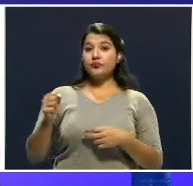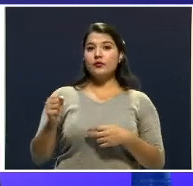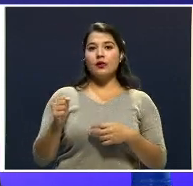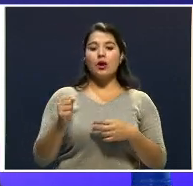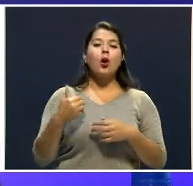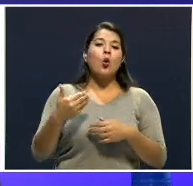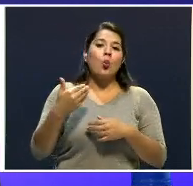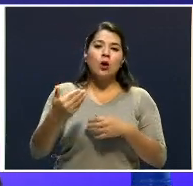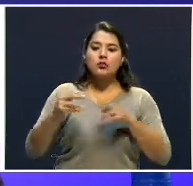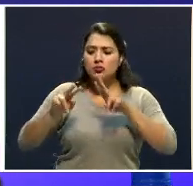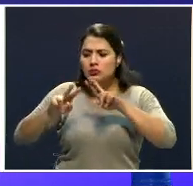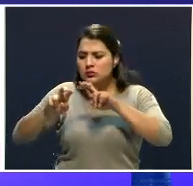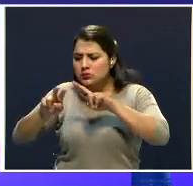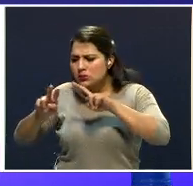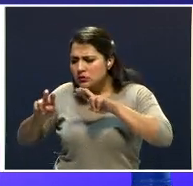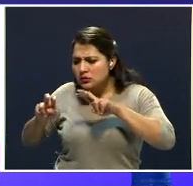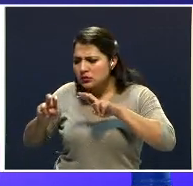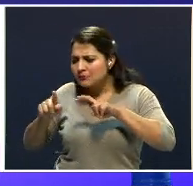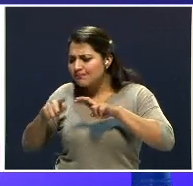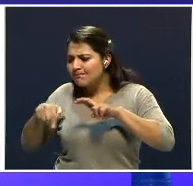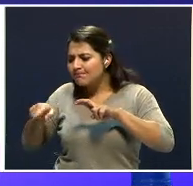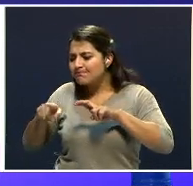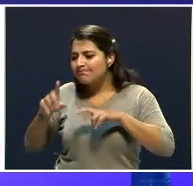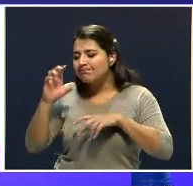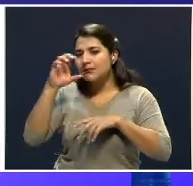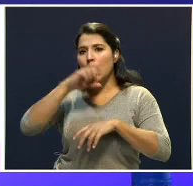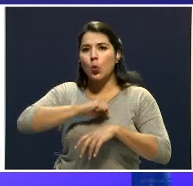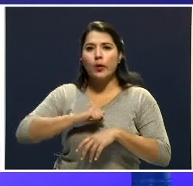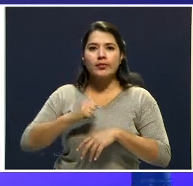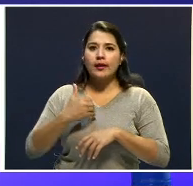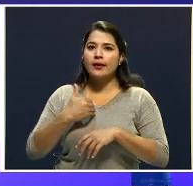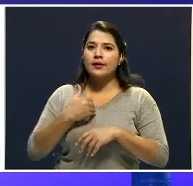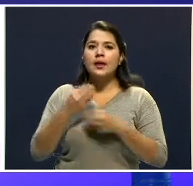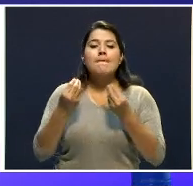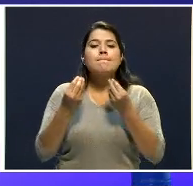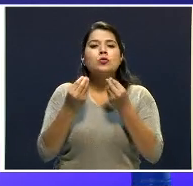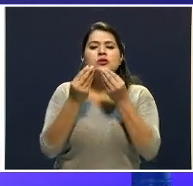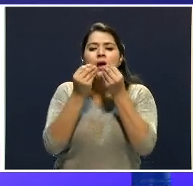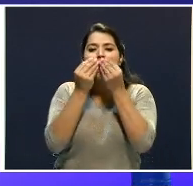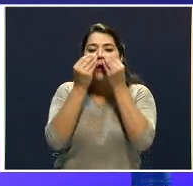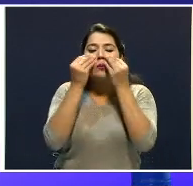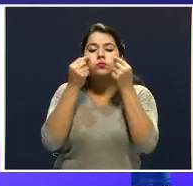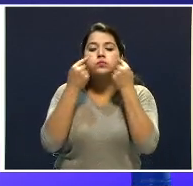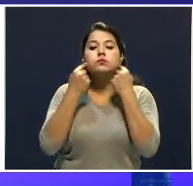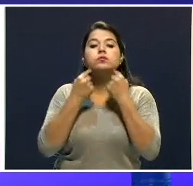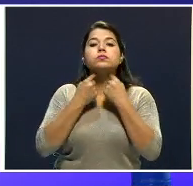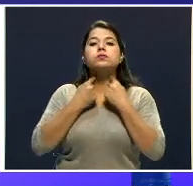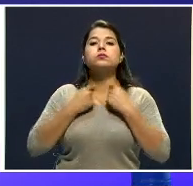los pulmones. Y así se confirma en la autopsia que es asfixia.